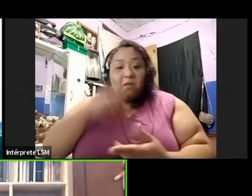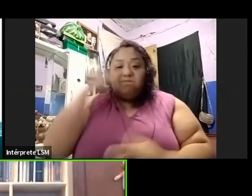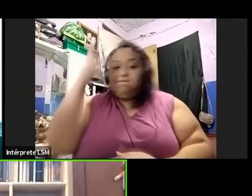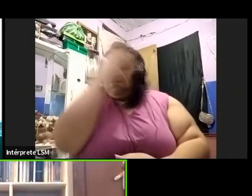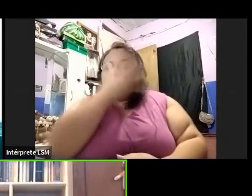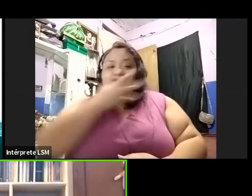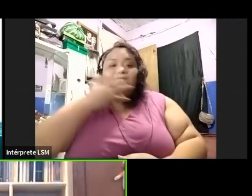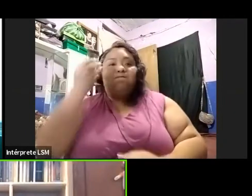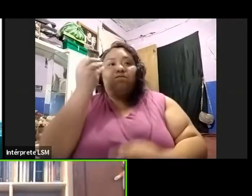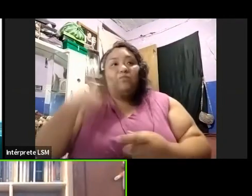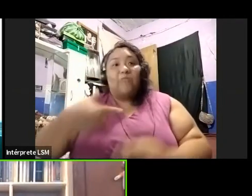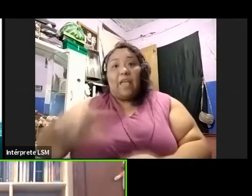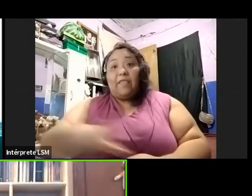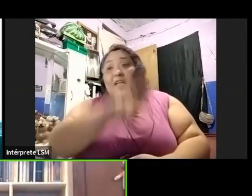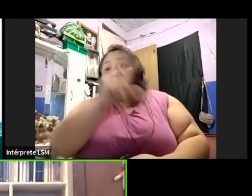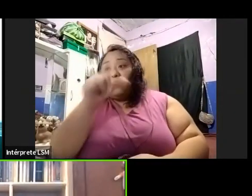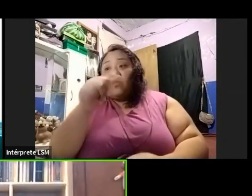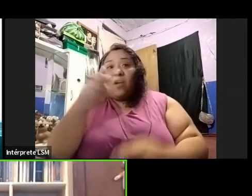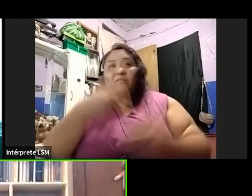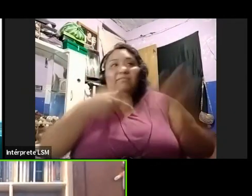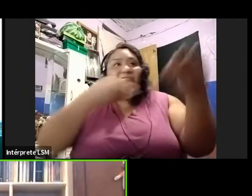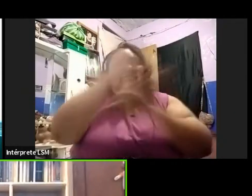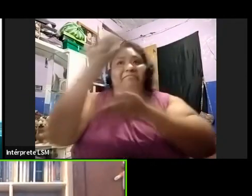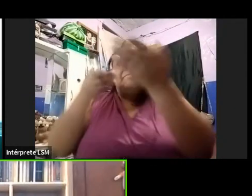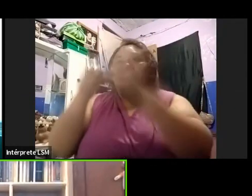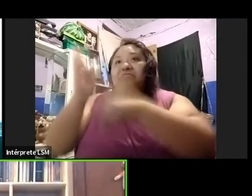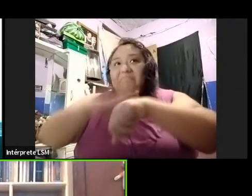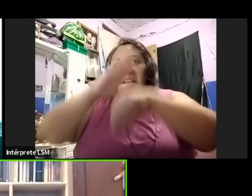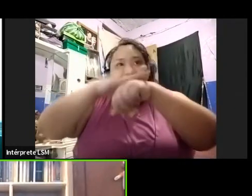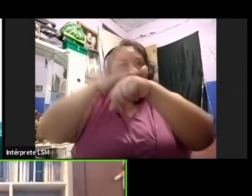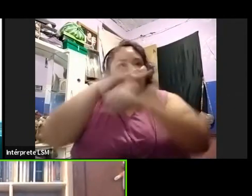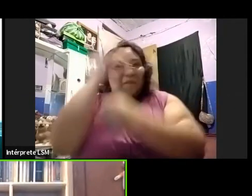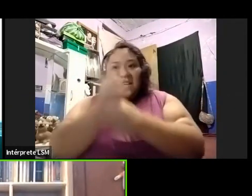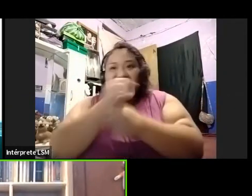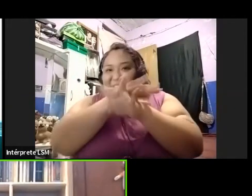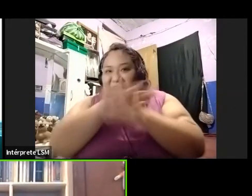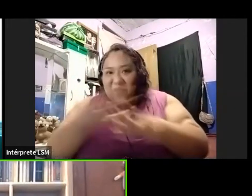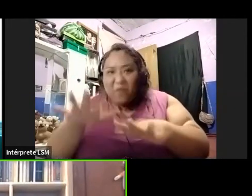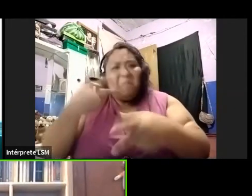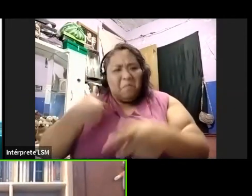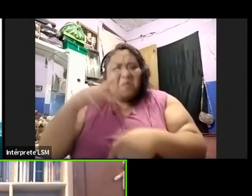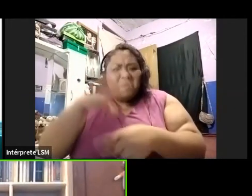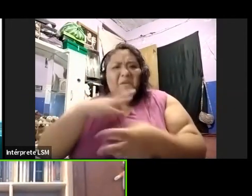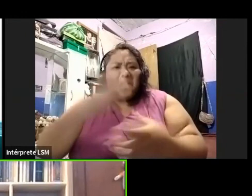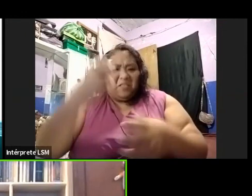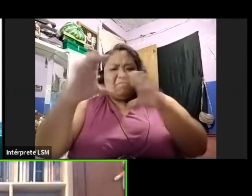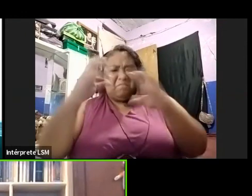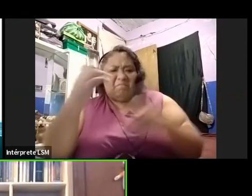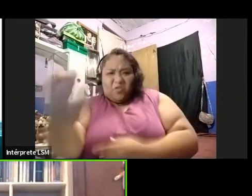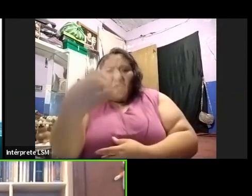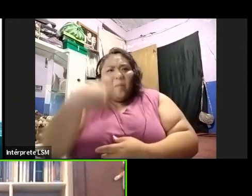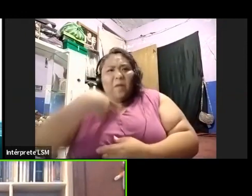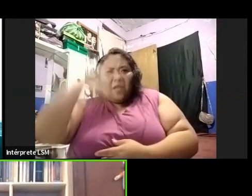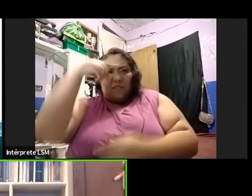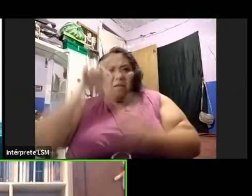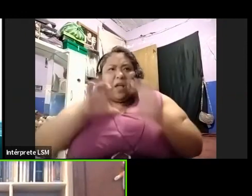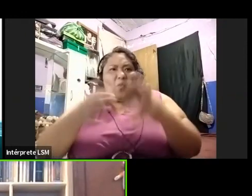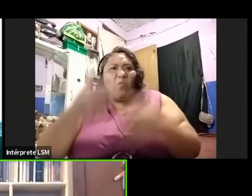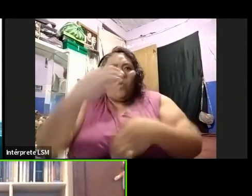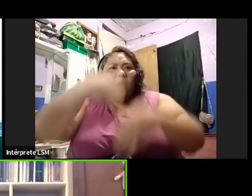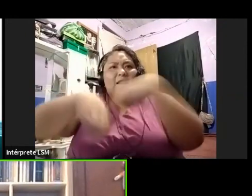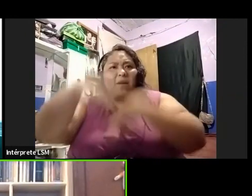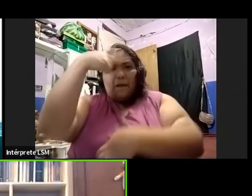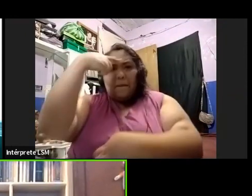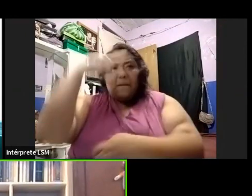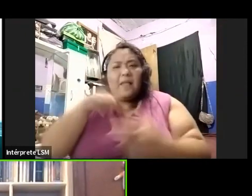Después, bueno, compartiremos más información, si nos haces el favor de compartirla, en la red de Comunidades Tanquillo, para que conozcan un poquito